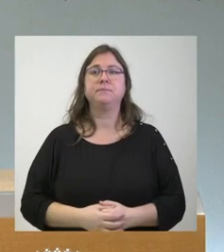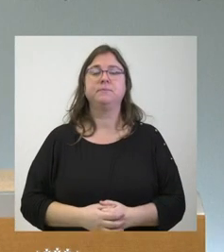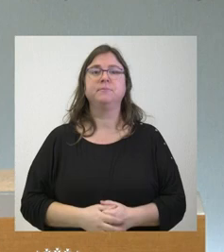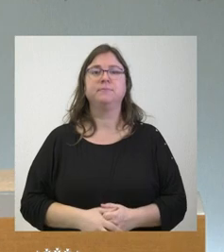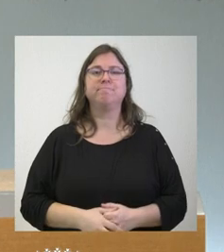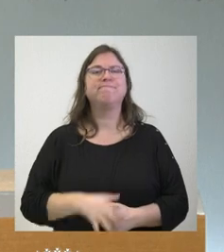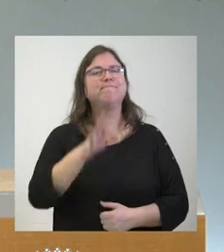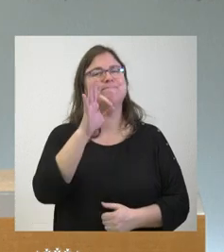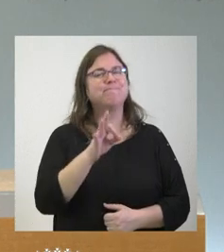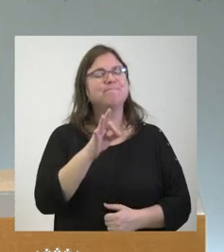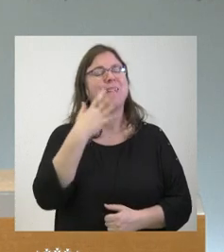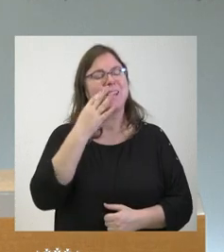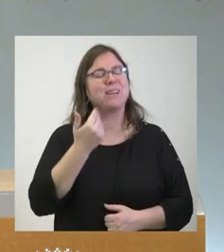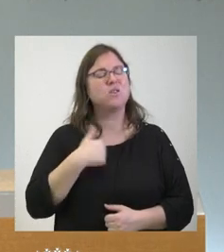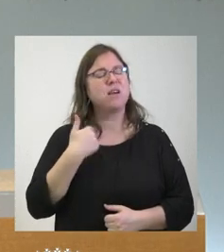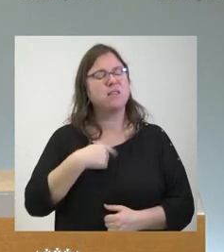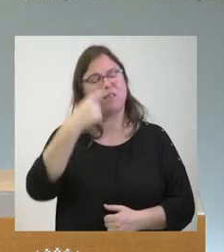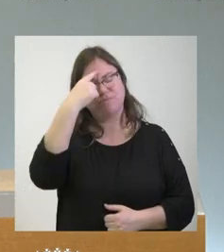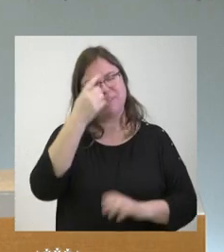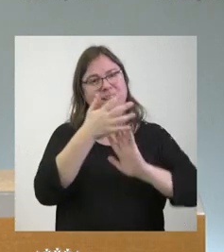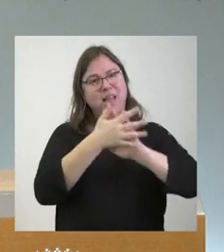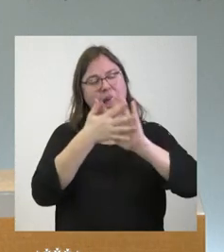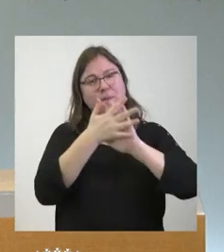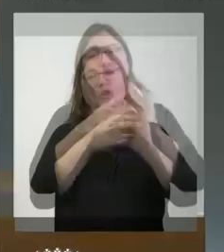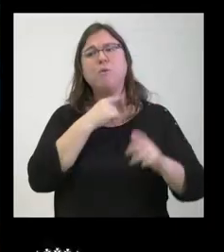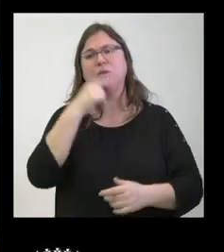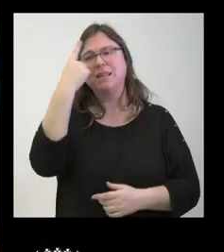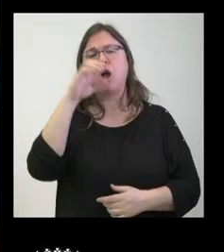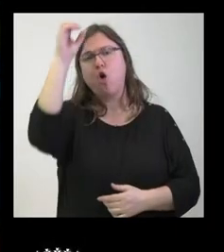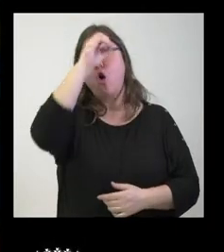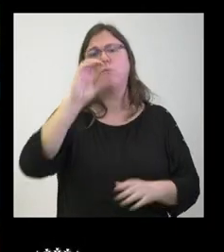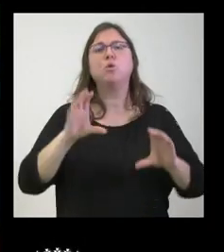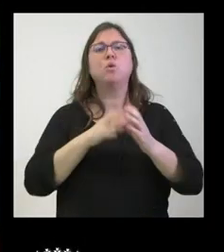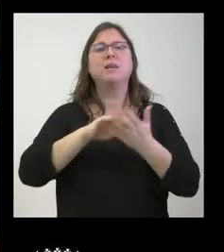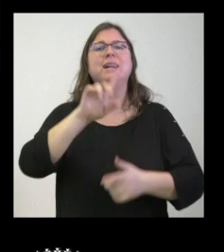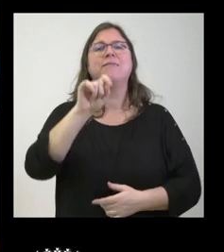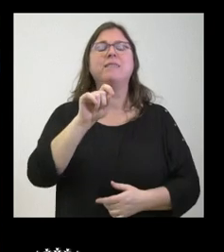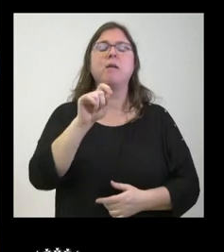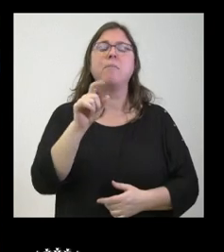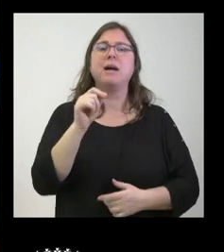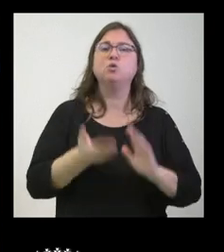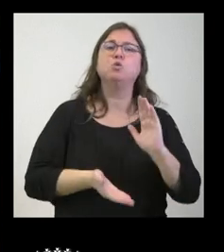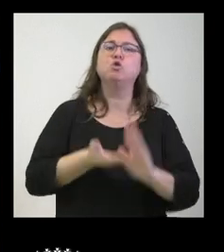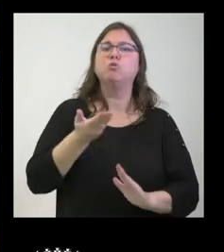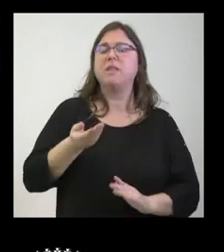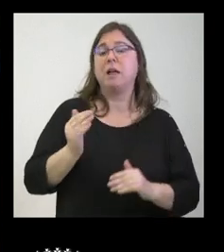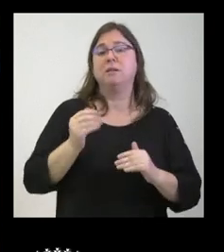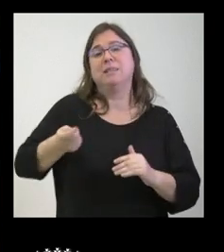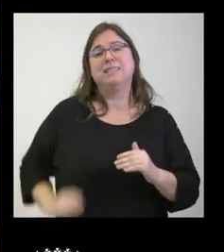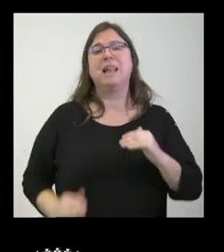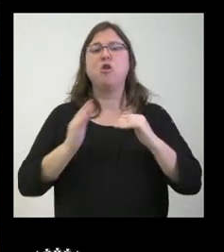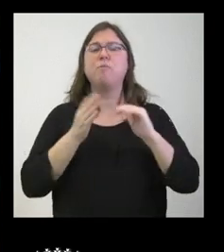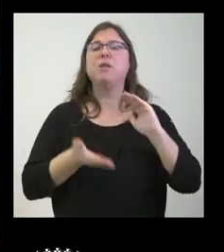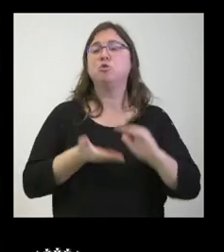si creo que ya ha hablado en alguna ocasión de este tema pero me gustaría saber la posición de la junta sobre la subida del salario mínimo interprofesional que se aprobó en el consejo de